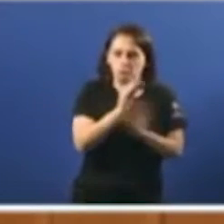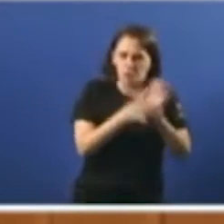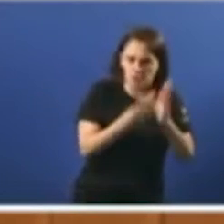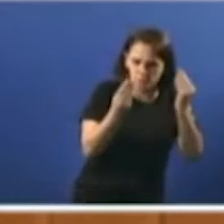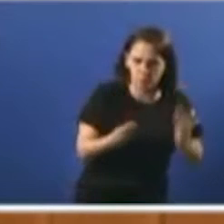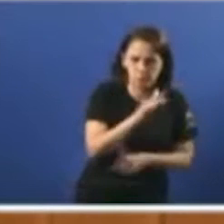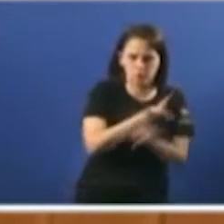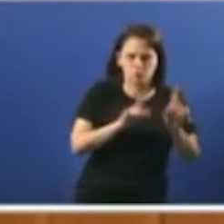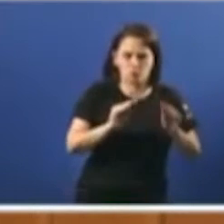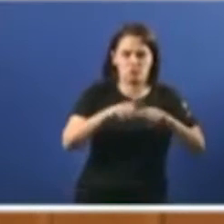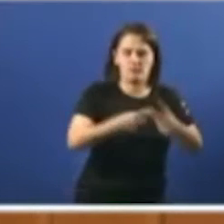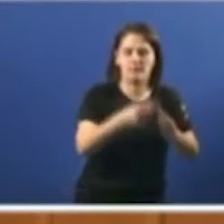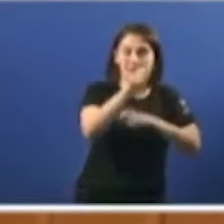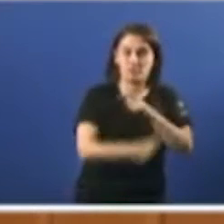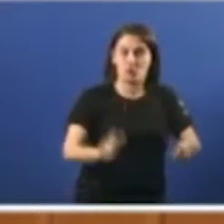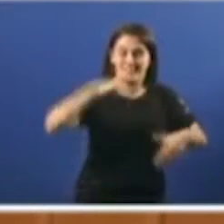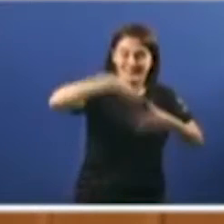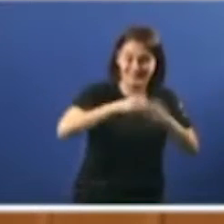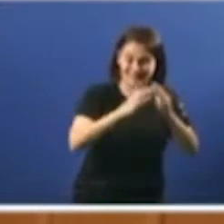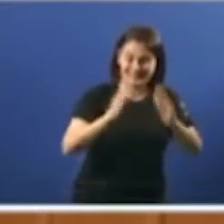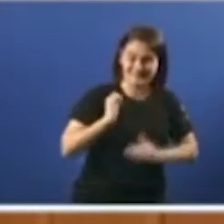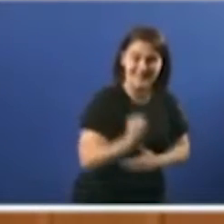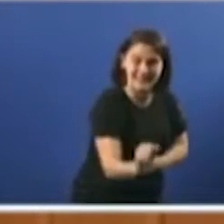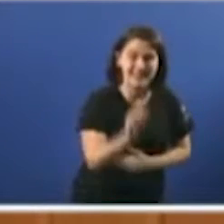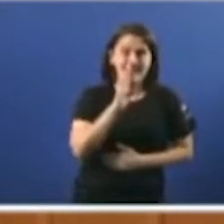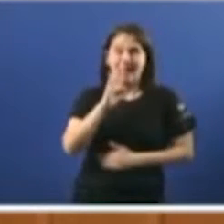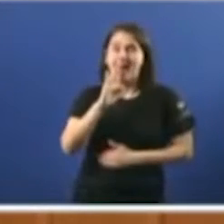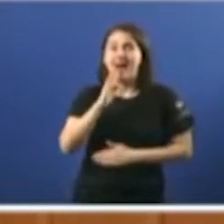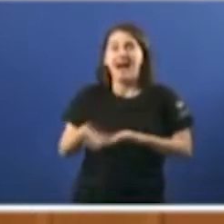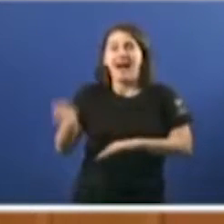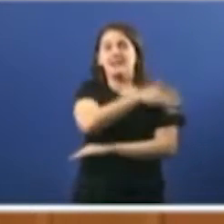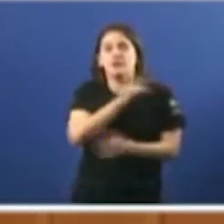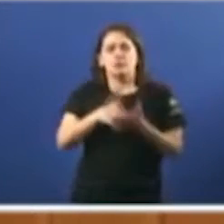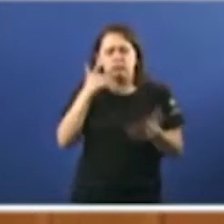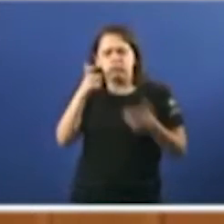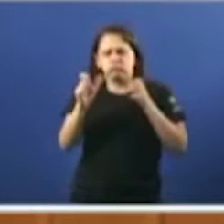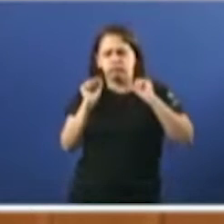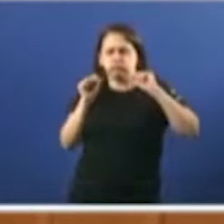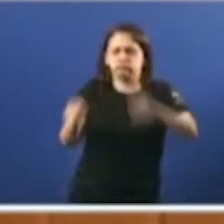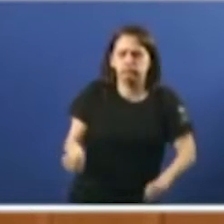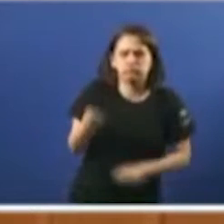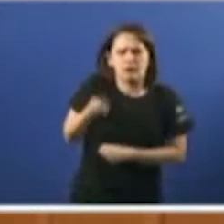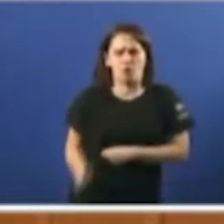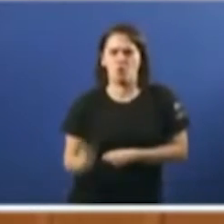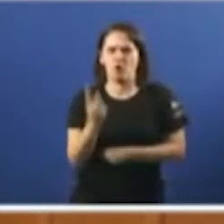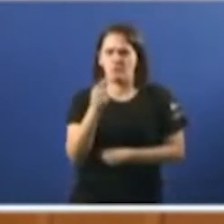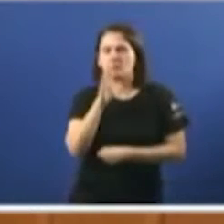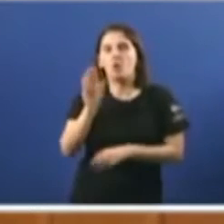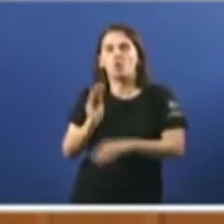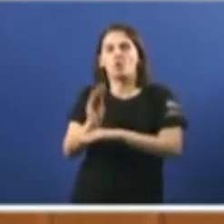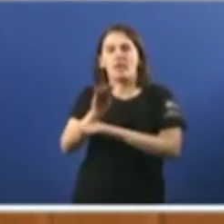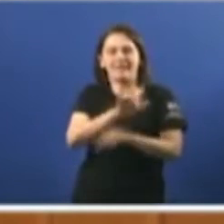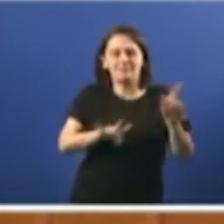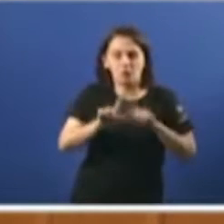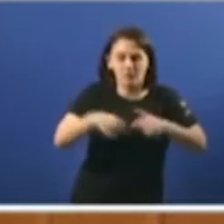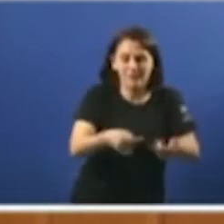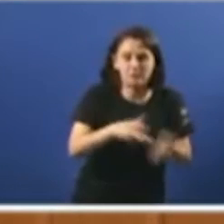da persoa dependente. Antes destacaban os atrasos das solicitudes de prestacións económicas por coidados na contorna